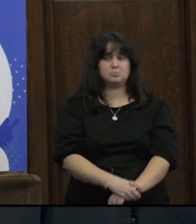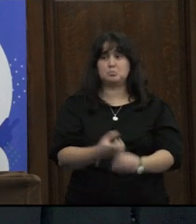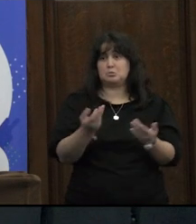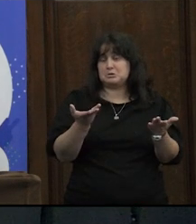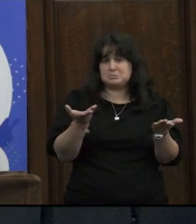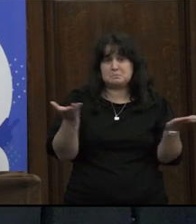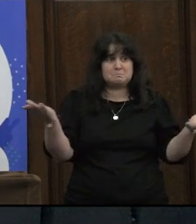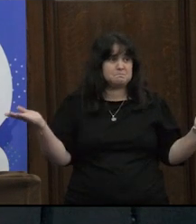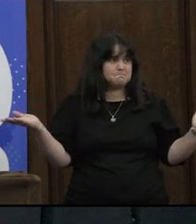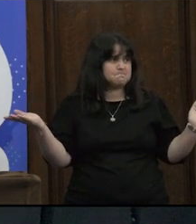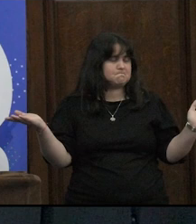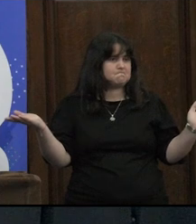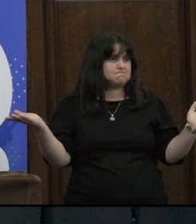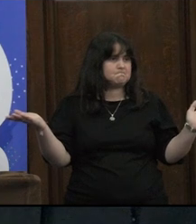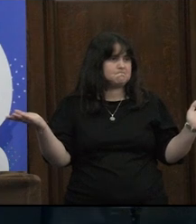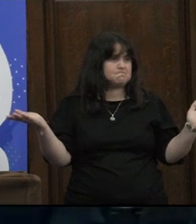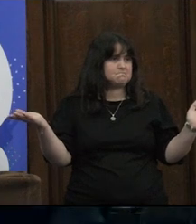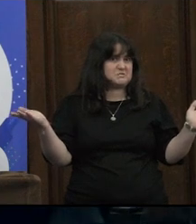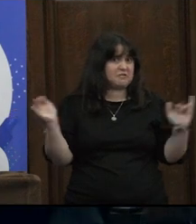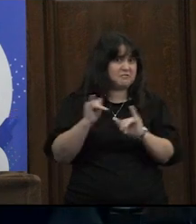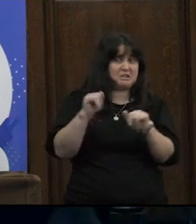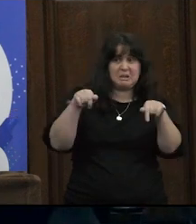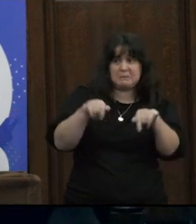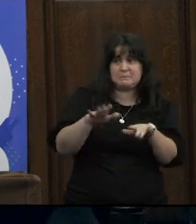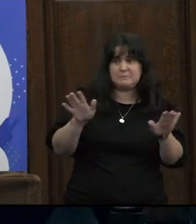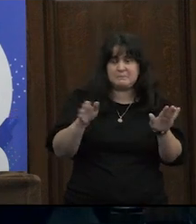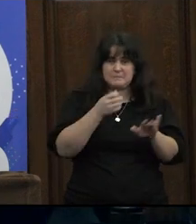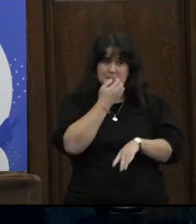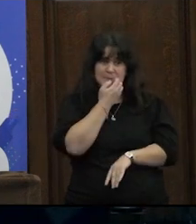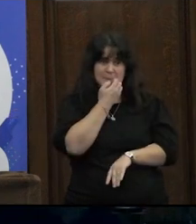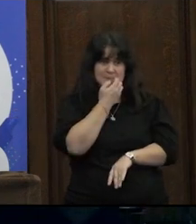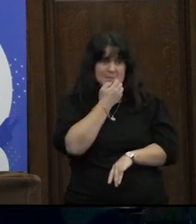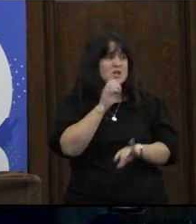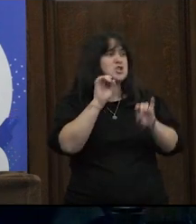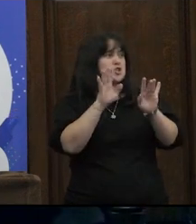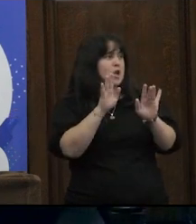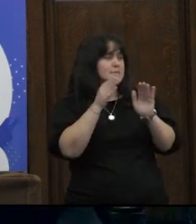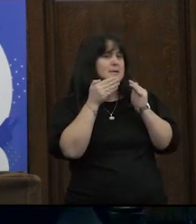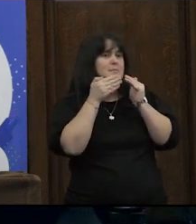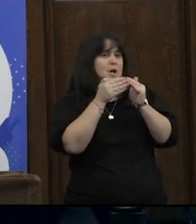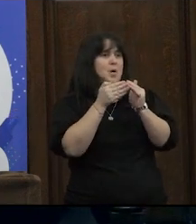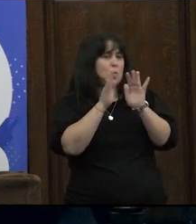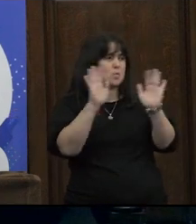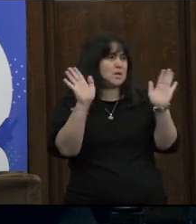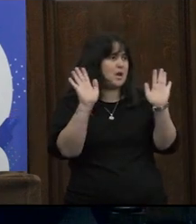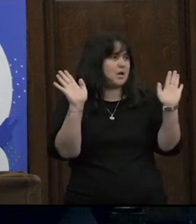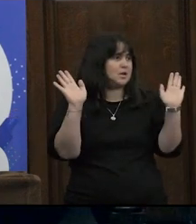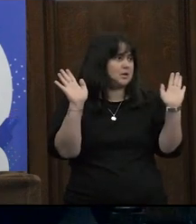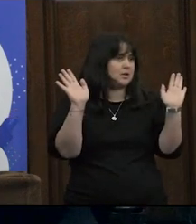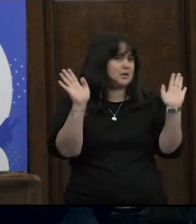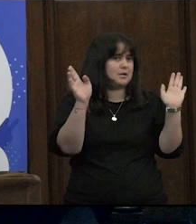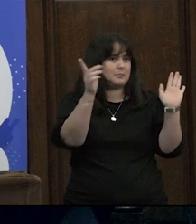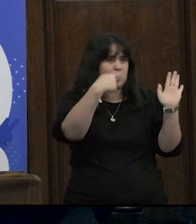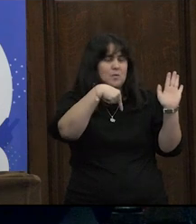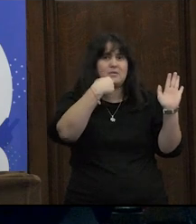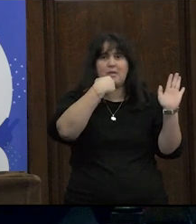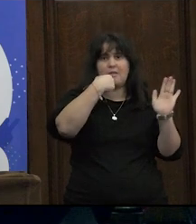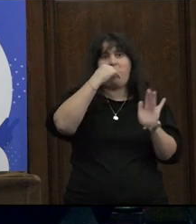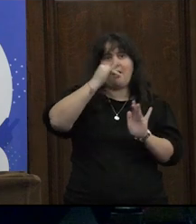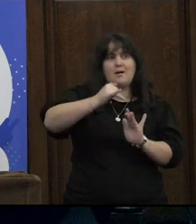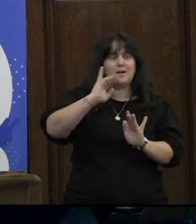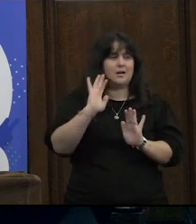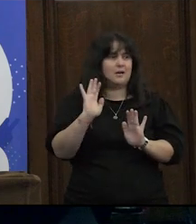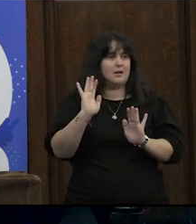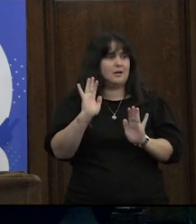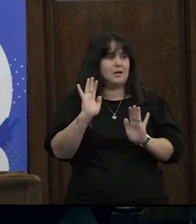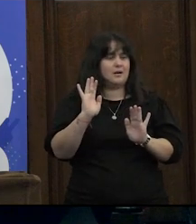bueno parece que la dejamos por acá solamente una pregunta para que asientan